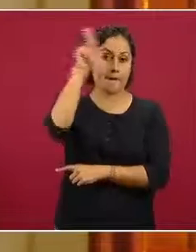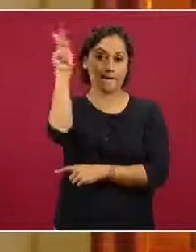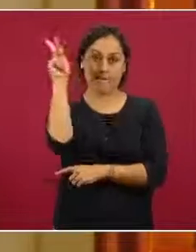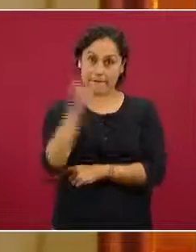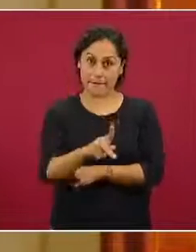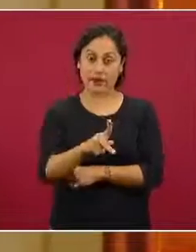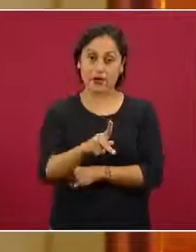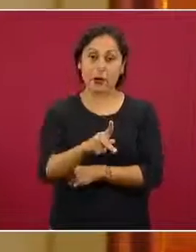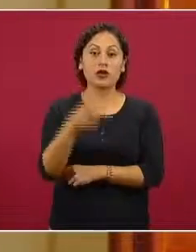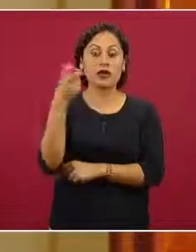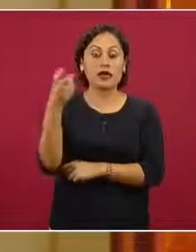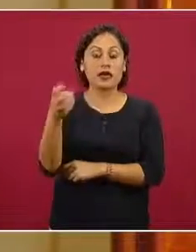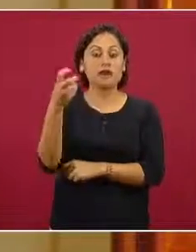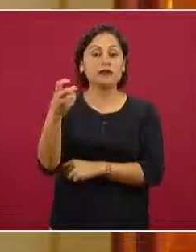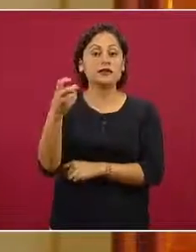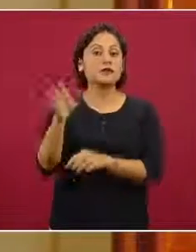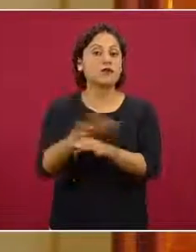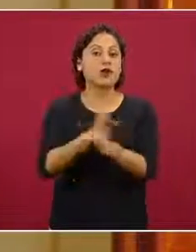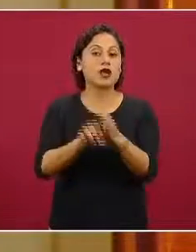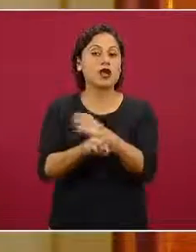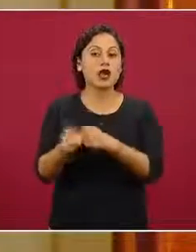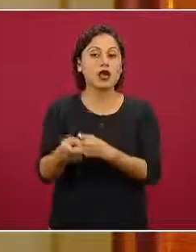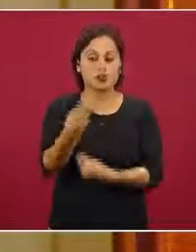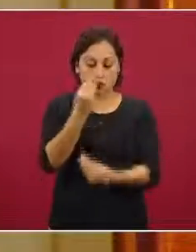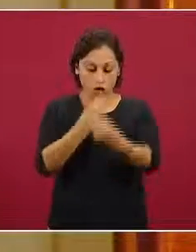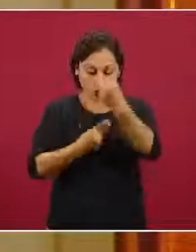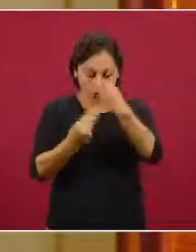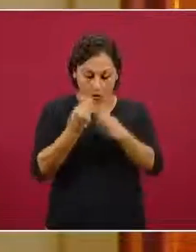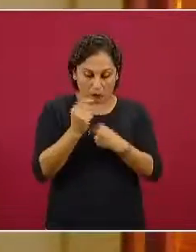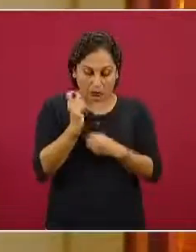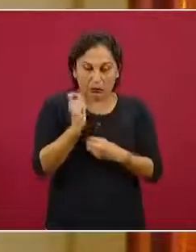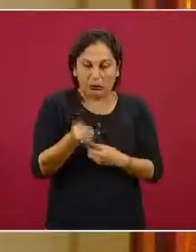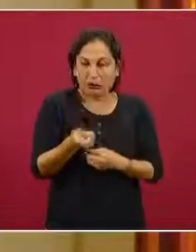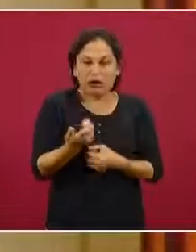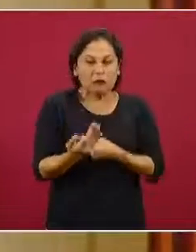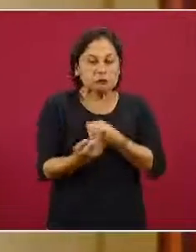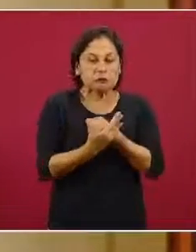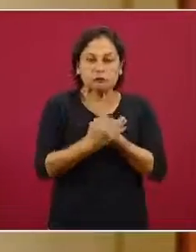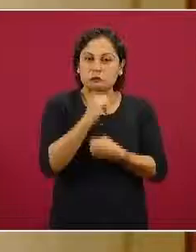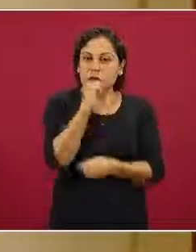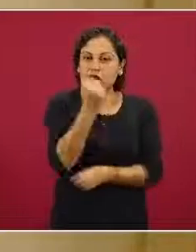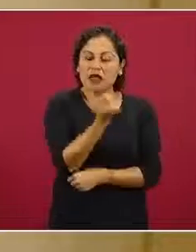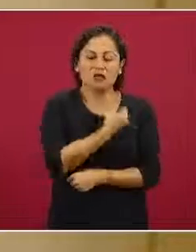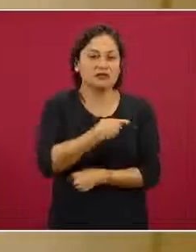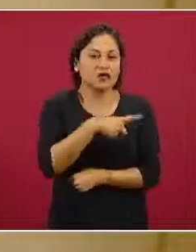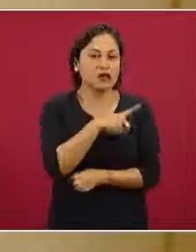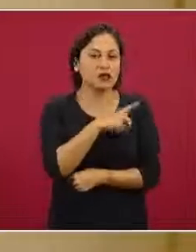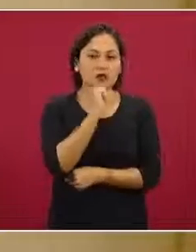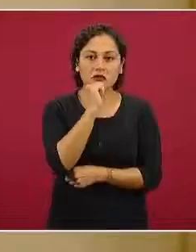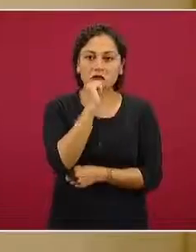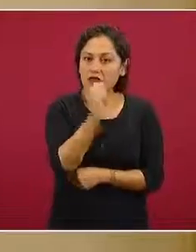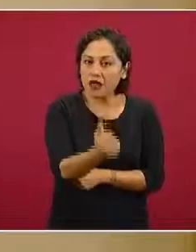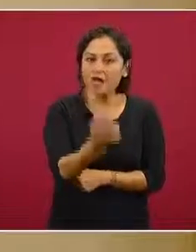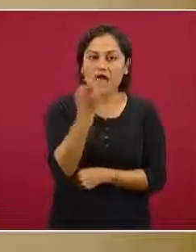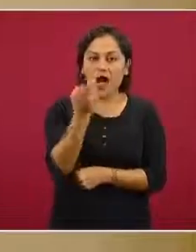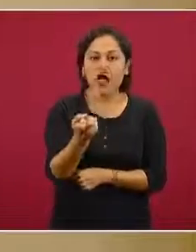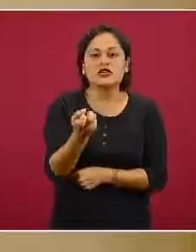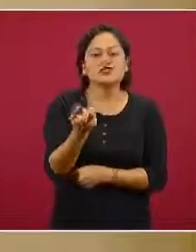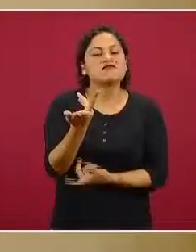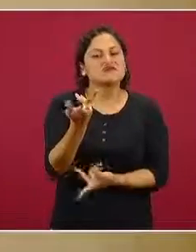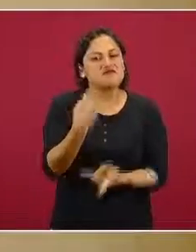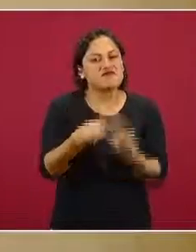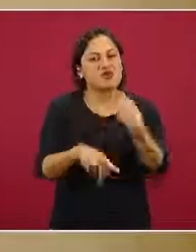de problemas de deficiencia de micronutrientes expresada por anemia o de algunos otros micronutrientos que son importantes,